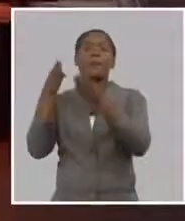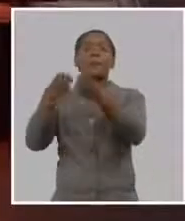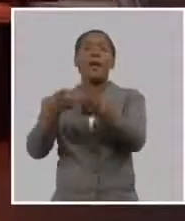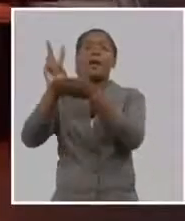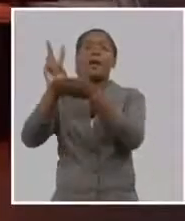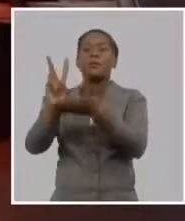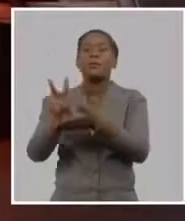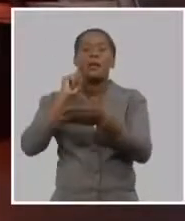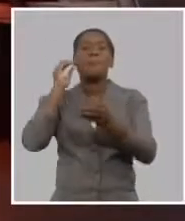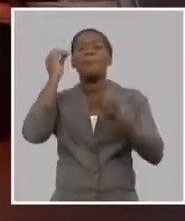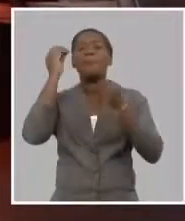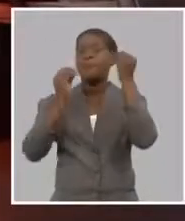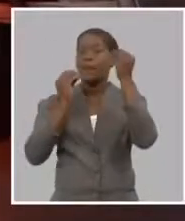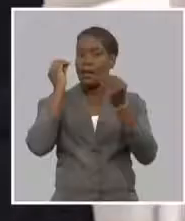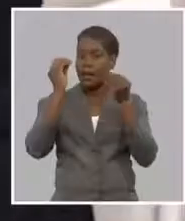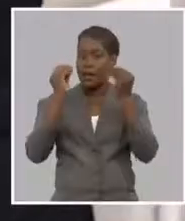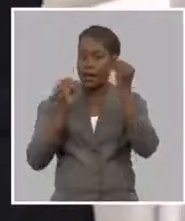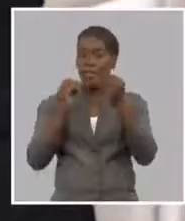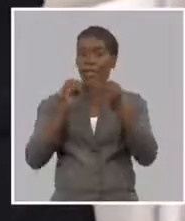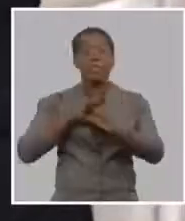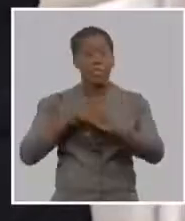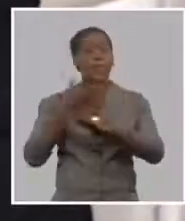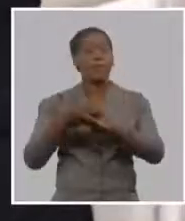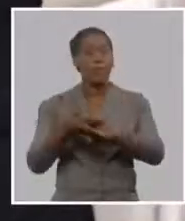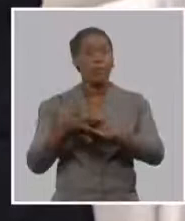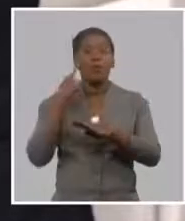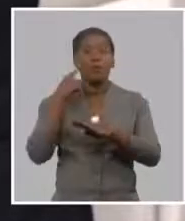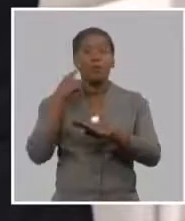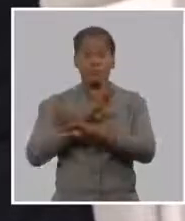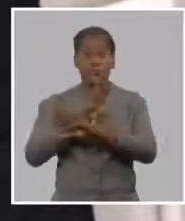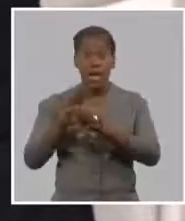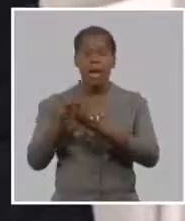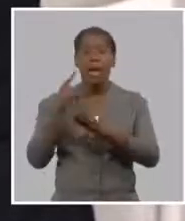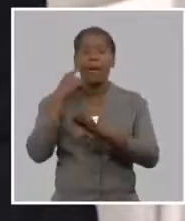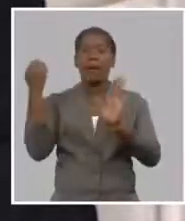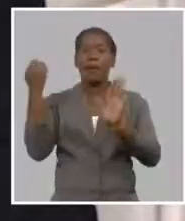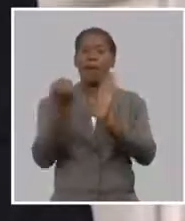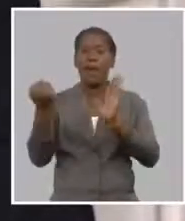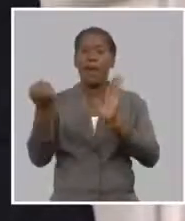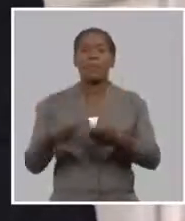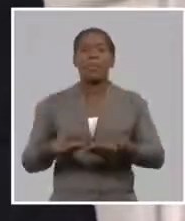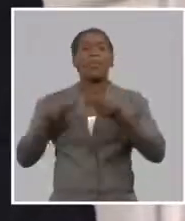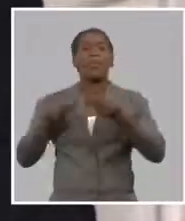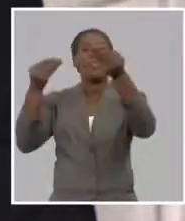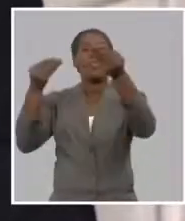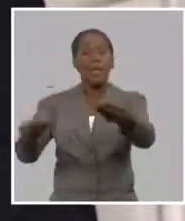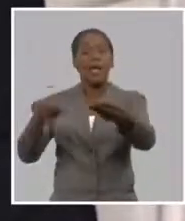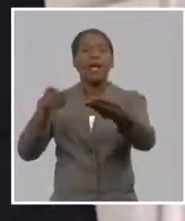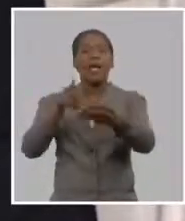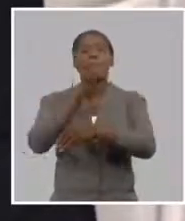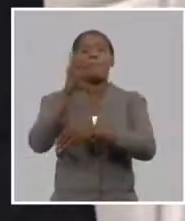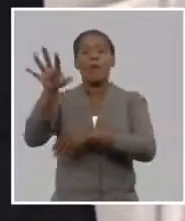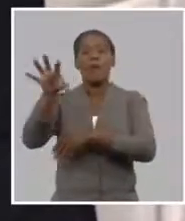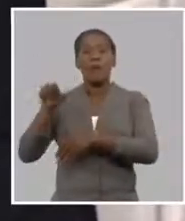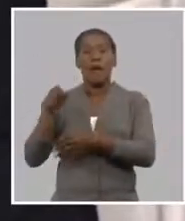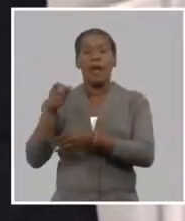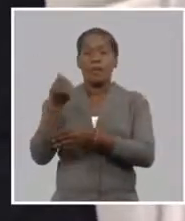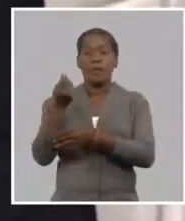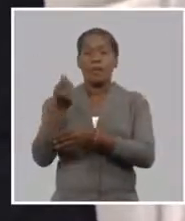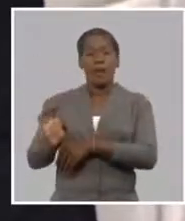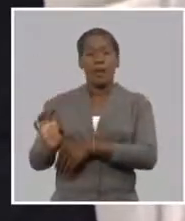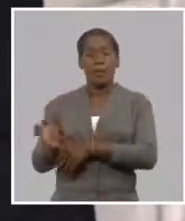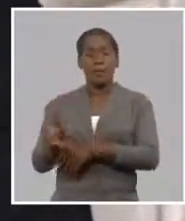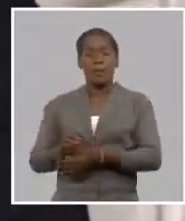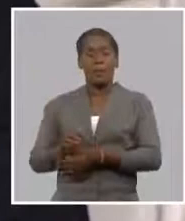área productiva tenemos realmente son pocos nosotros tenemos hasta ahora 89 oficinas de estas características son